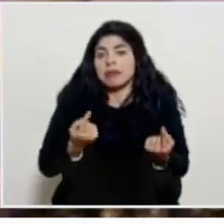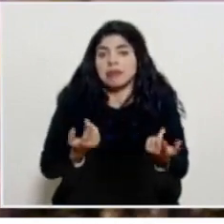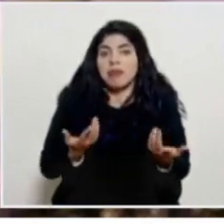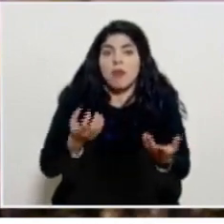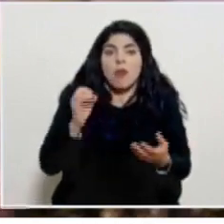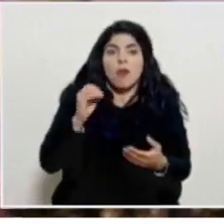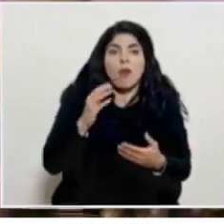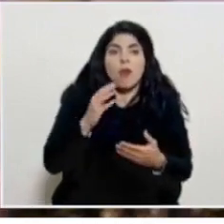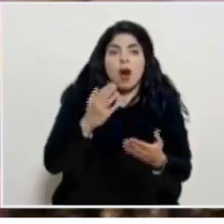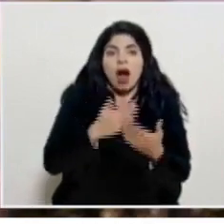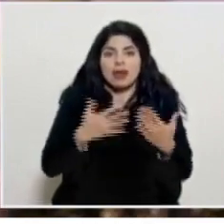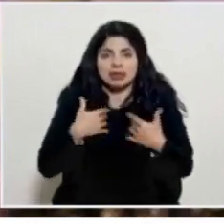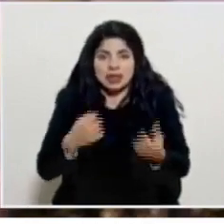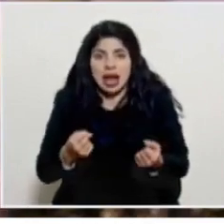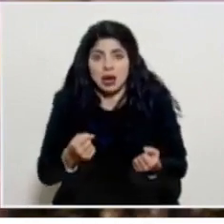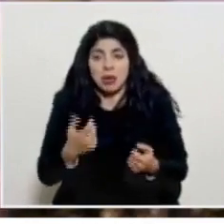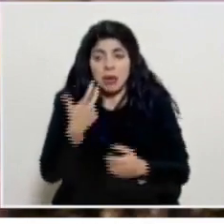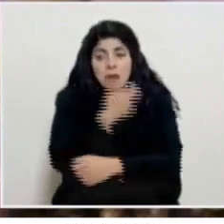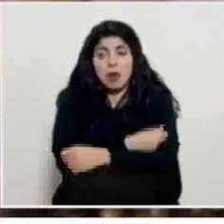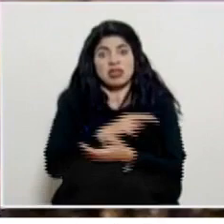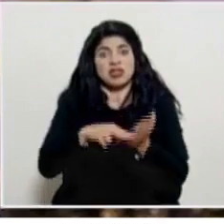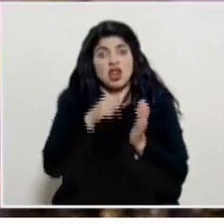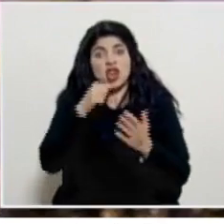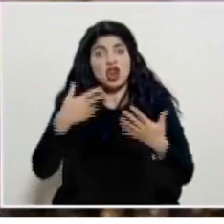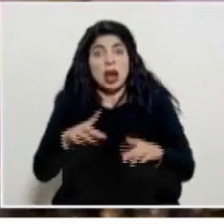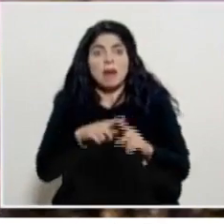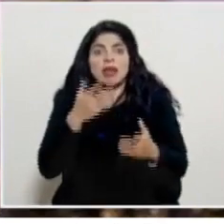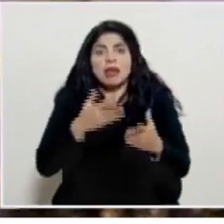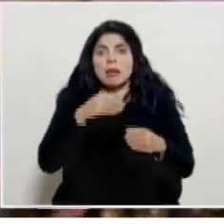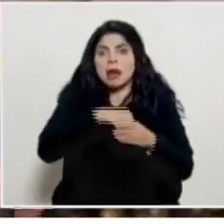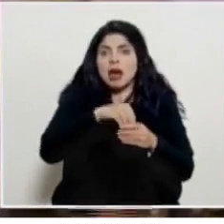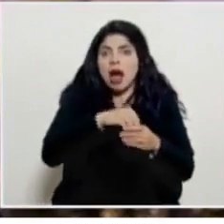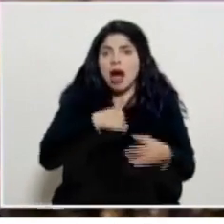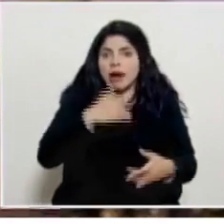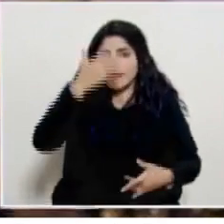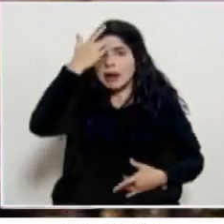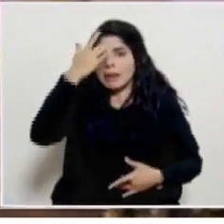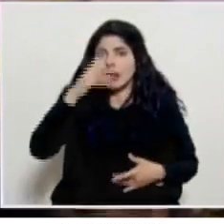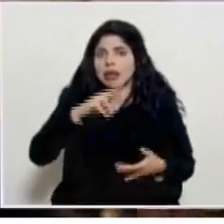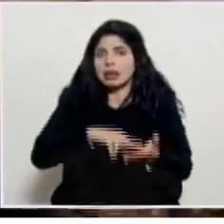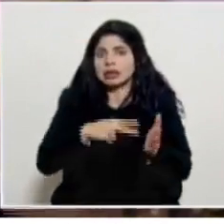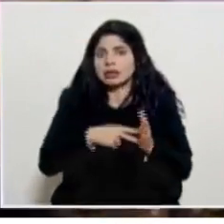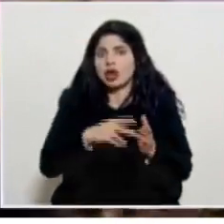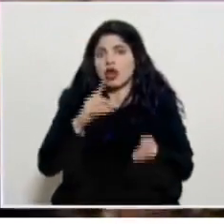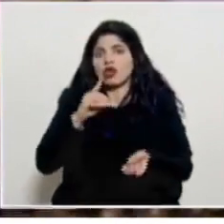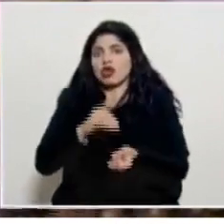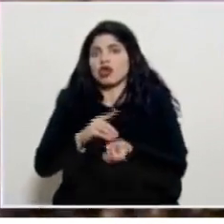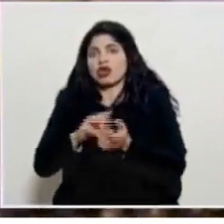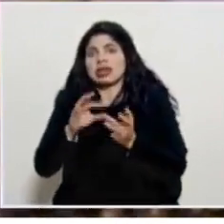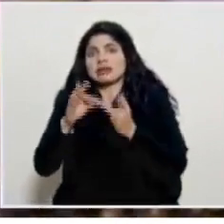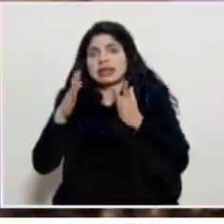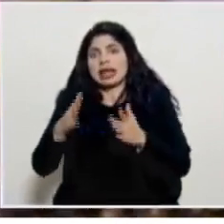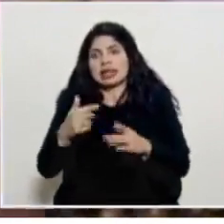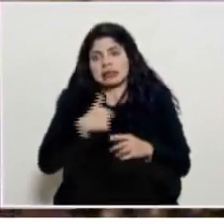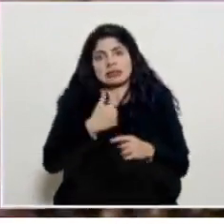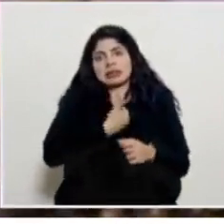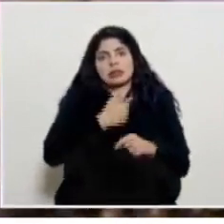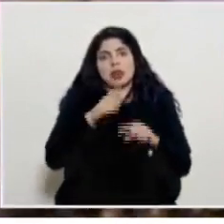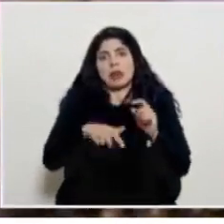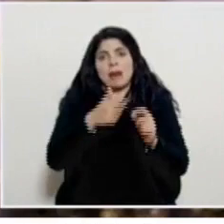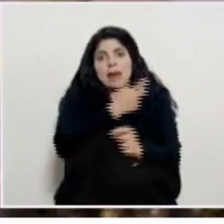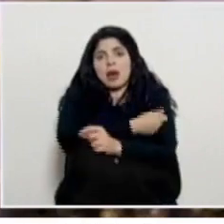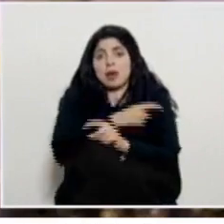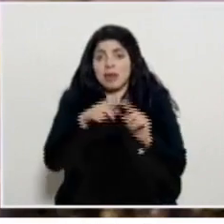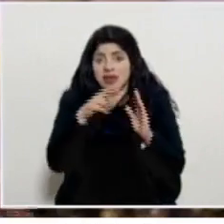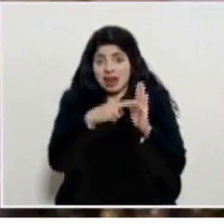etcétera y no se vacunan no porque quieren sino porque tienen un padecimiento y eso implica que el doctor o especialista pues no se vacune y ese